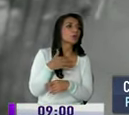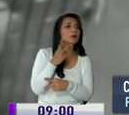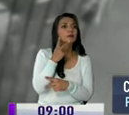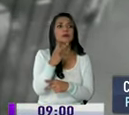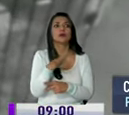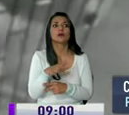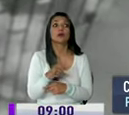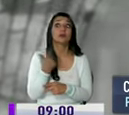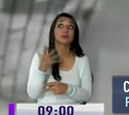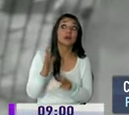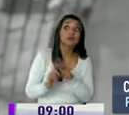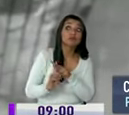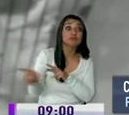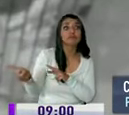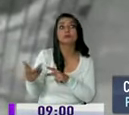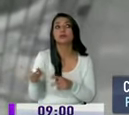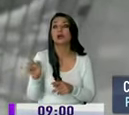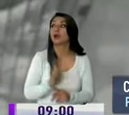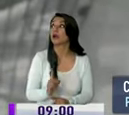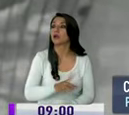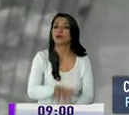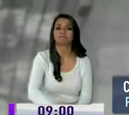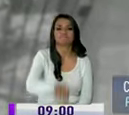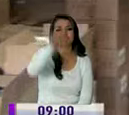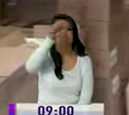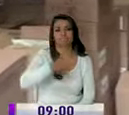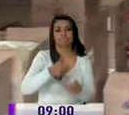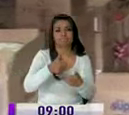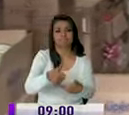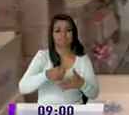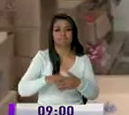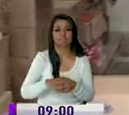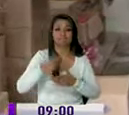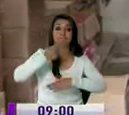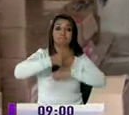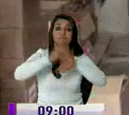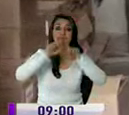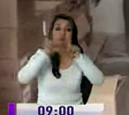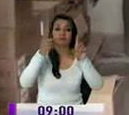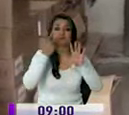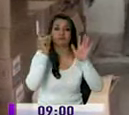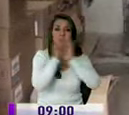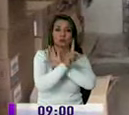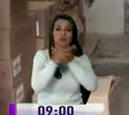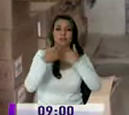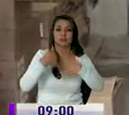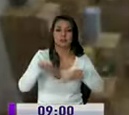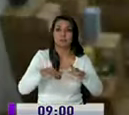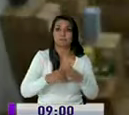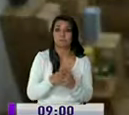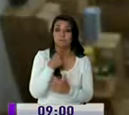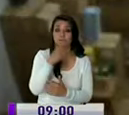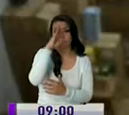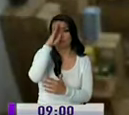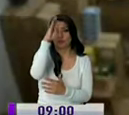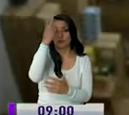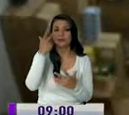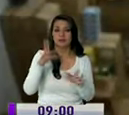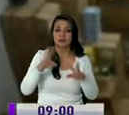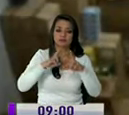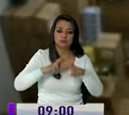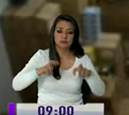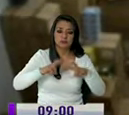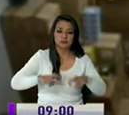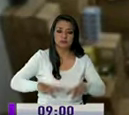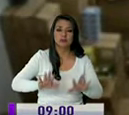sucedido y subió la puerta el gerente de la empresa acentó la denuncia respectiva y señala que la policía está realizando